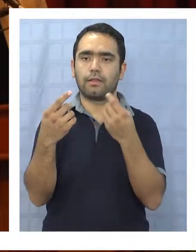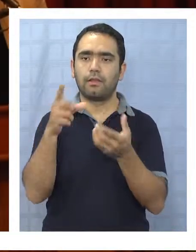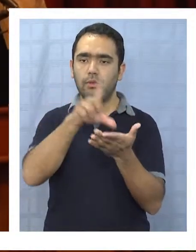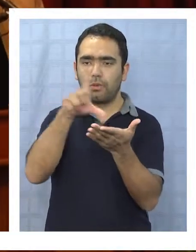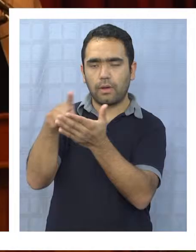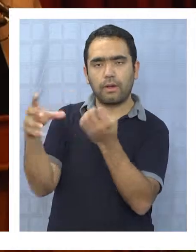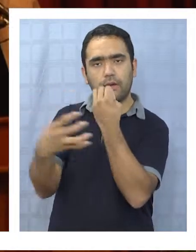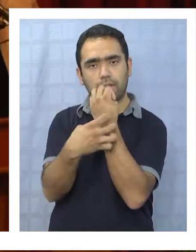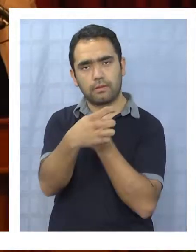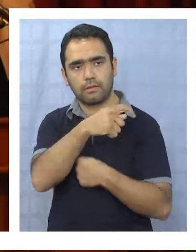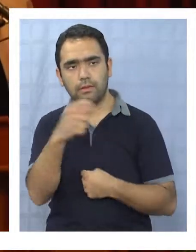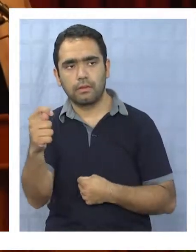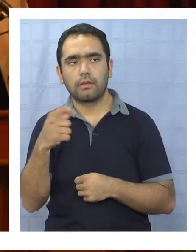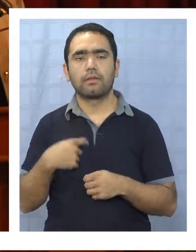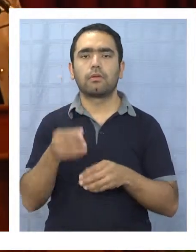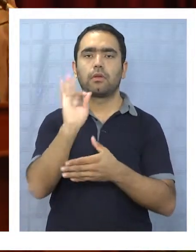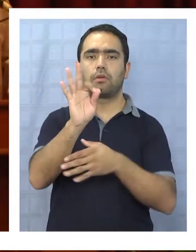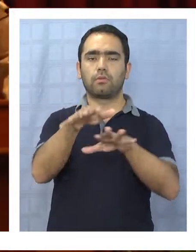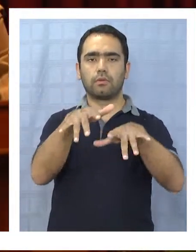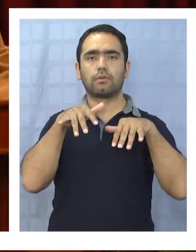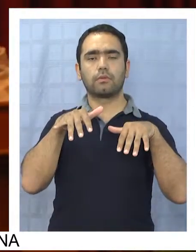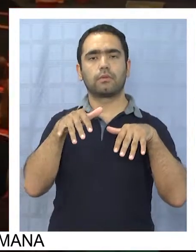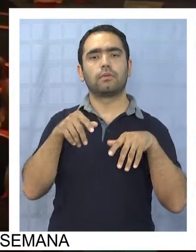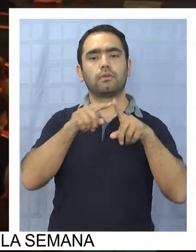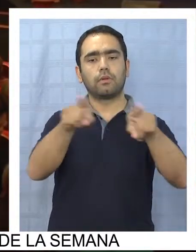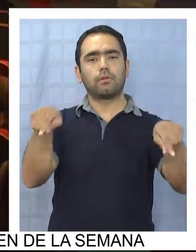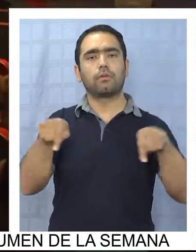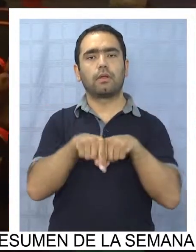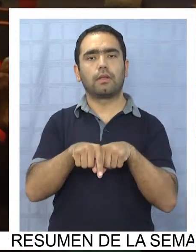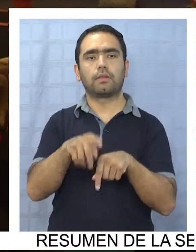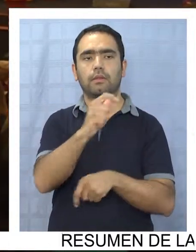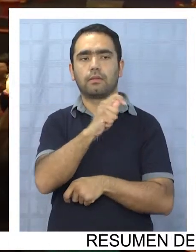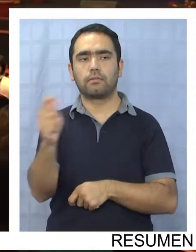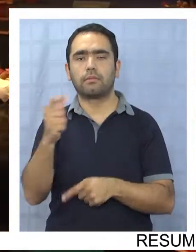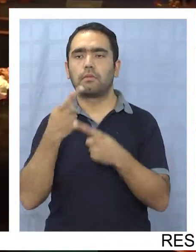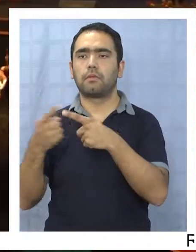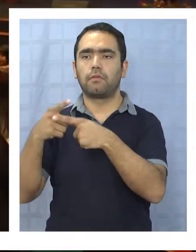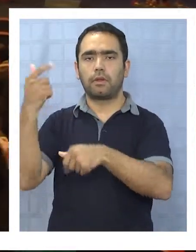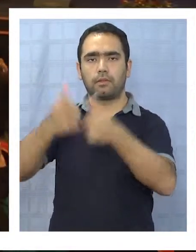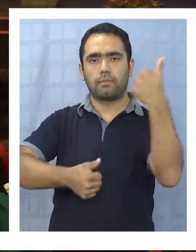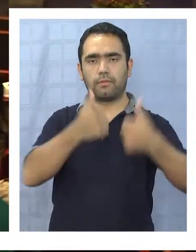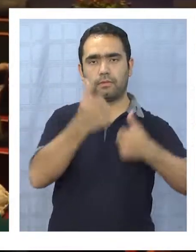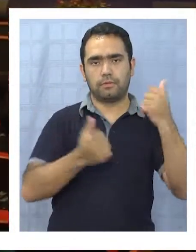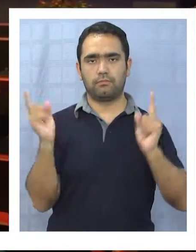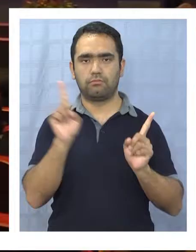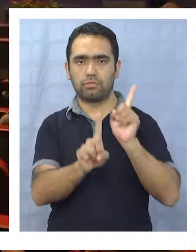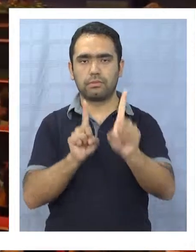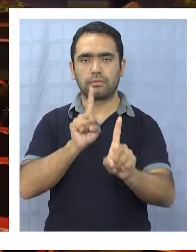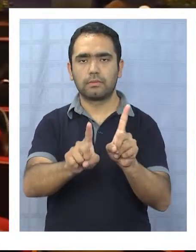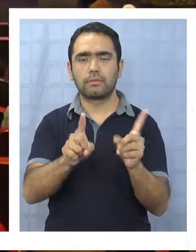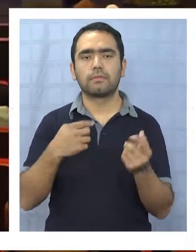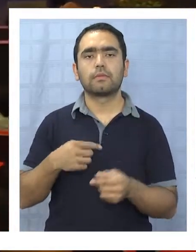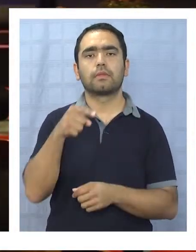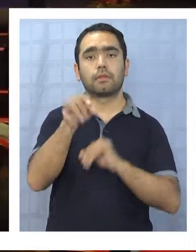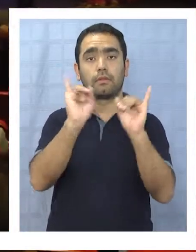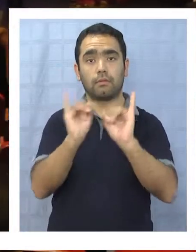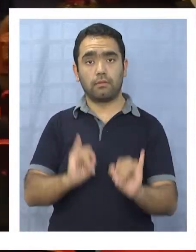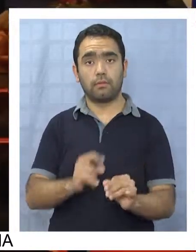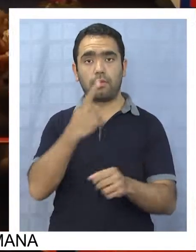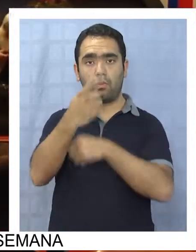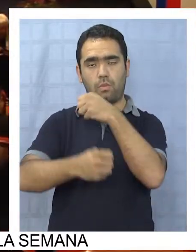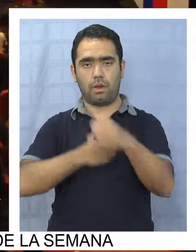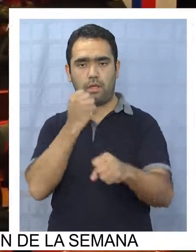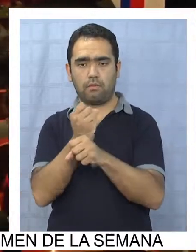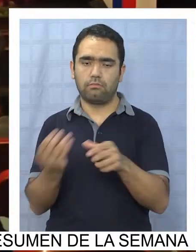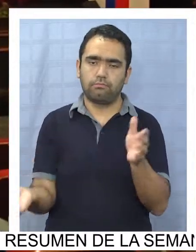una ceremonia en el Salón Tarapacá a que asistieron diversos profesionales del rubro. De este modo se conmemoró un año más de este servicio